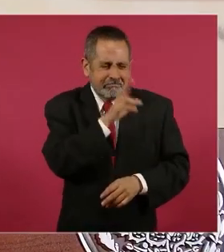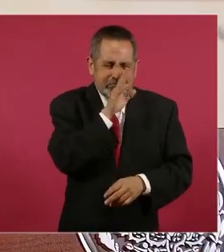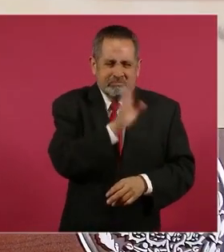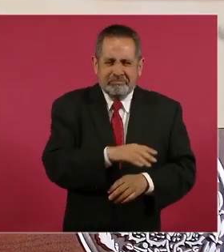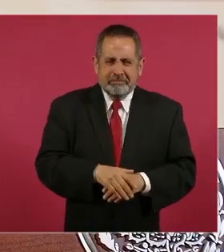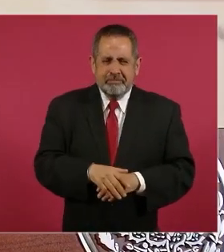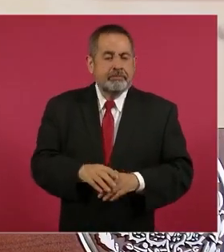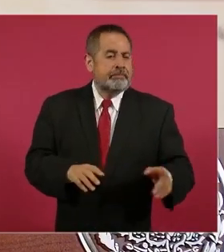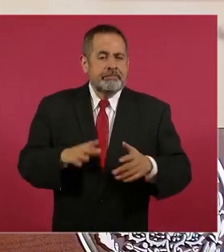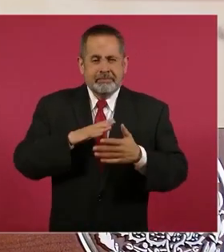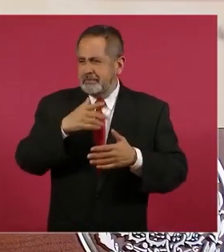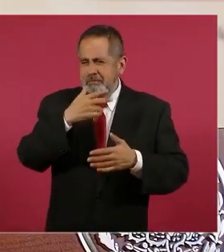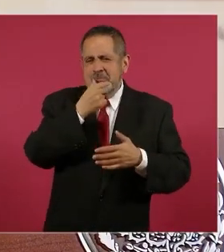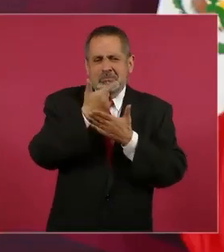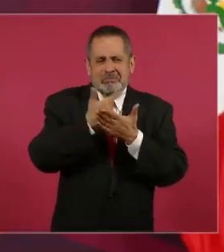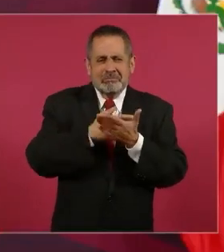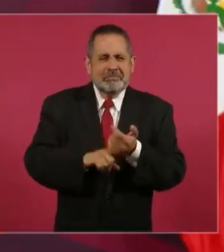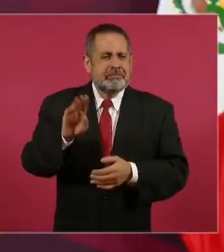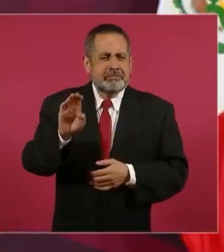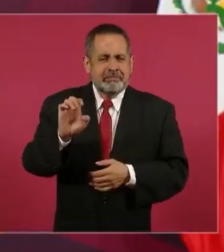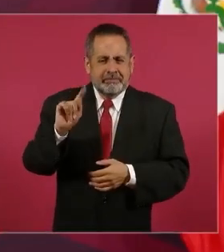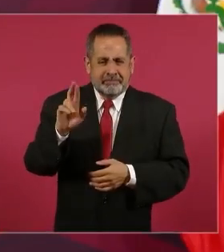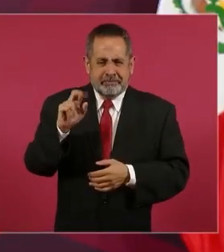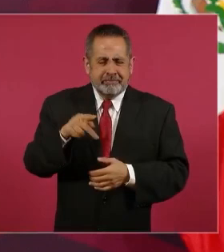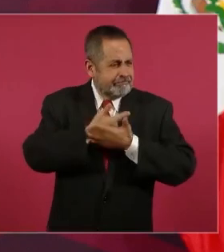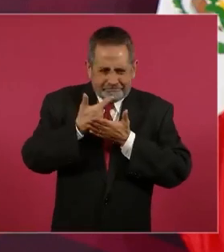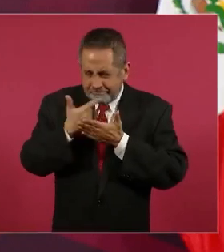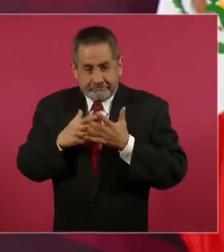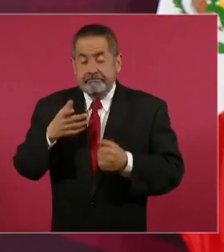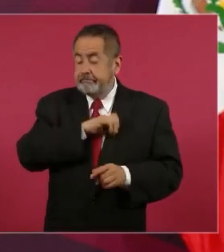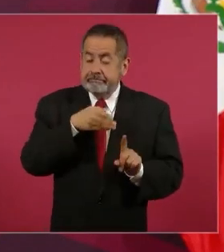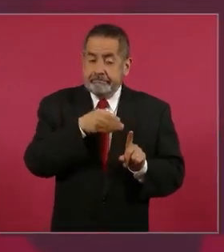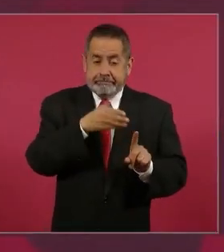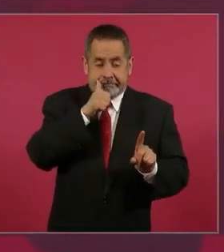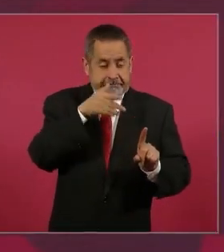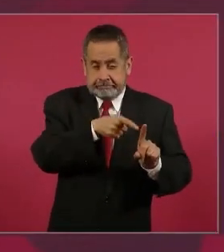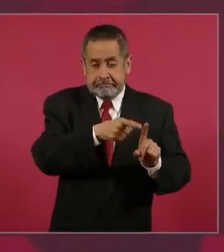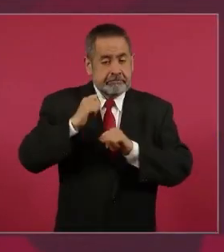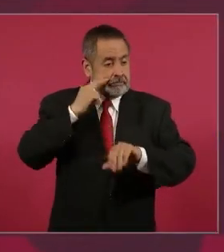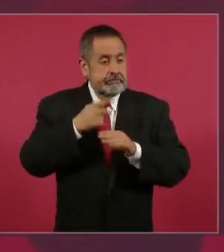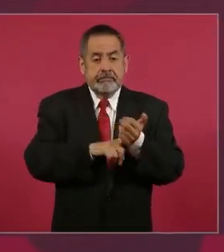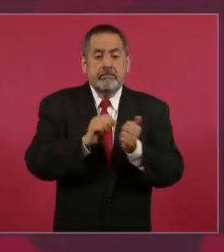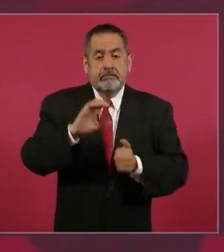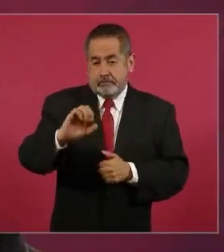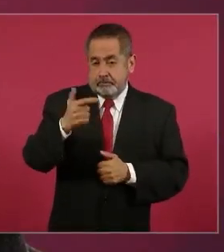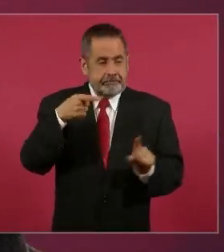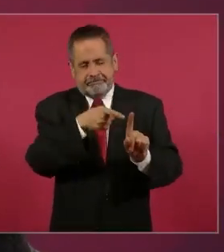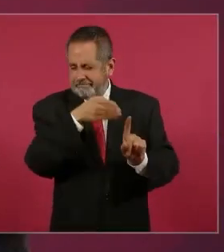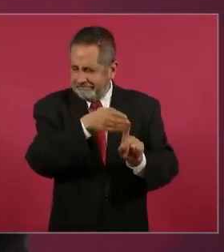que había un encuestador existe un señor Beltrán que era el encuestador preferido de Salinas de Gortari